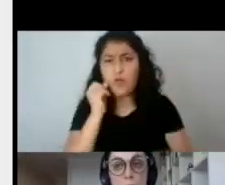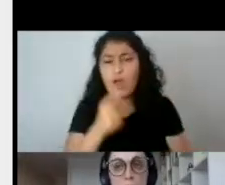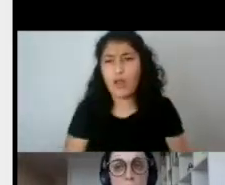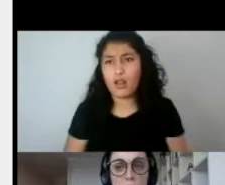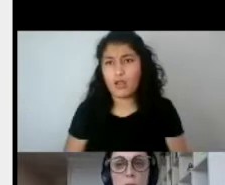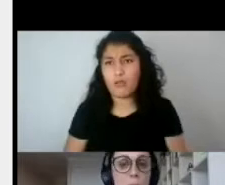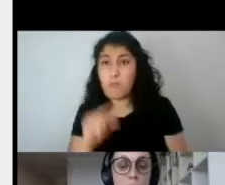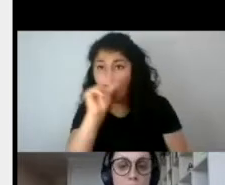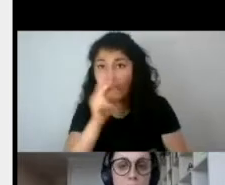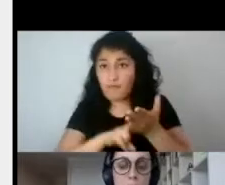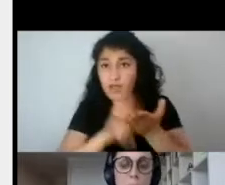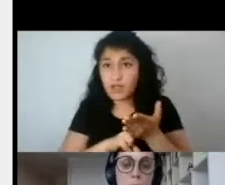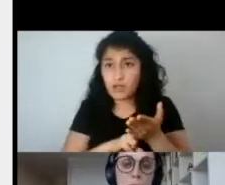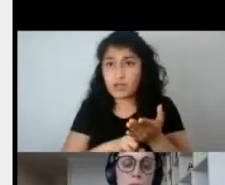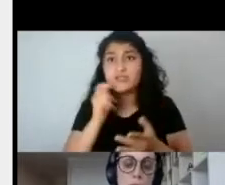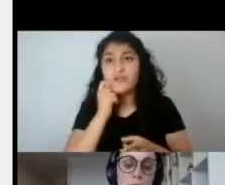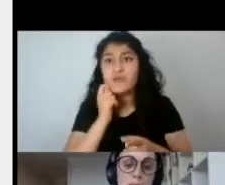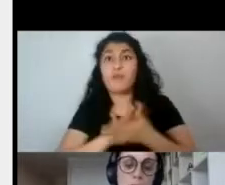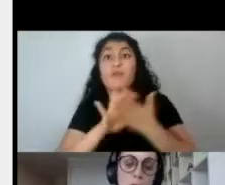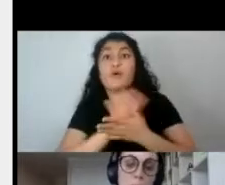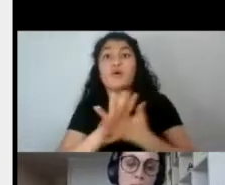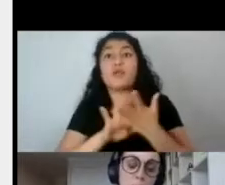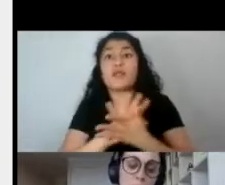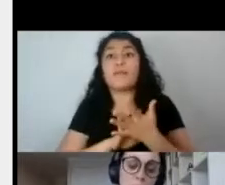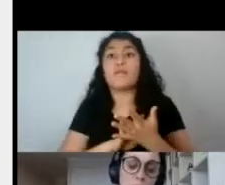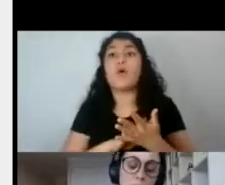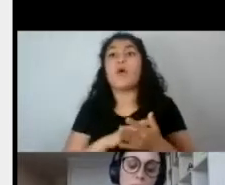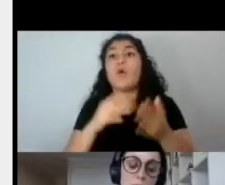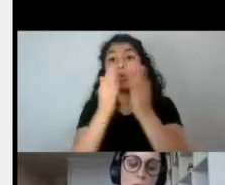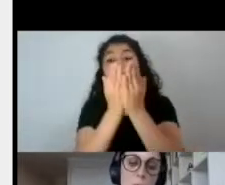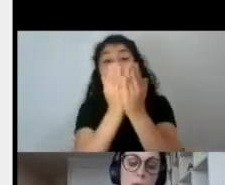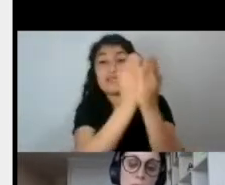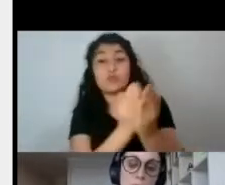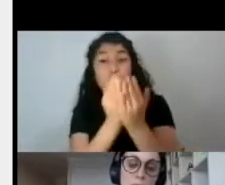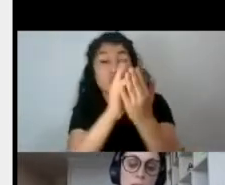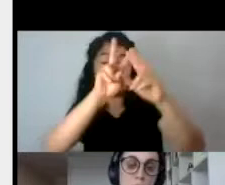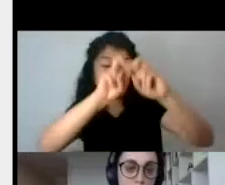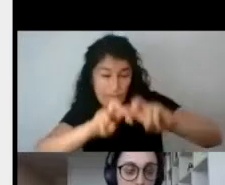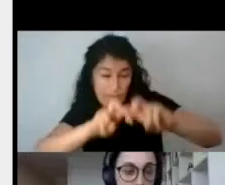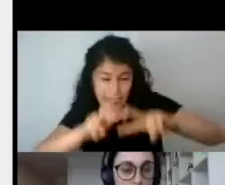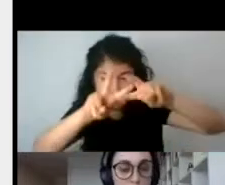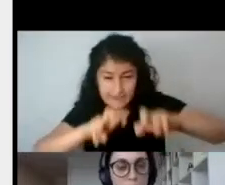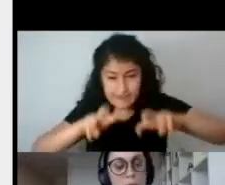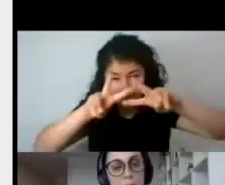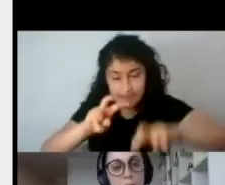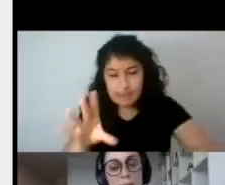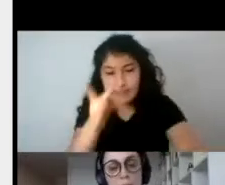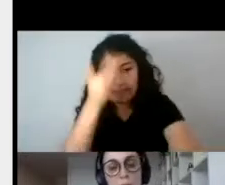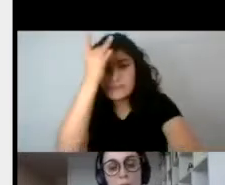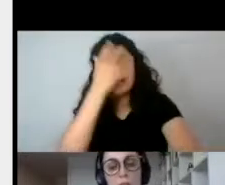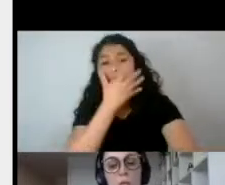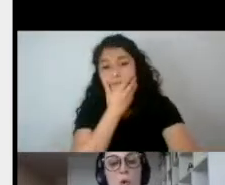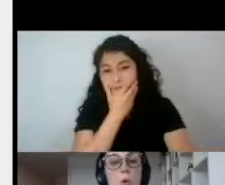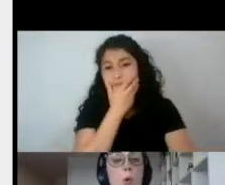Pocas, ¿no es cierto? Es muy escasa. Un estudio que hizo Teresa Colomer dio cuenta de un corpus de obras que ella